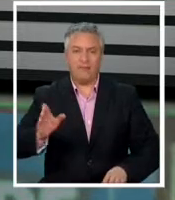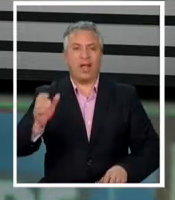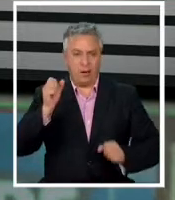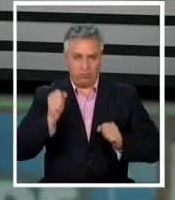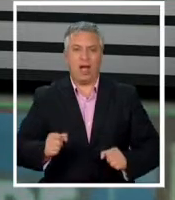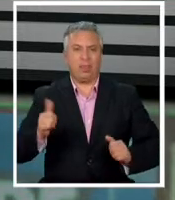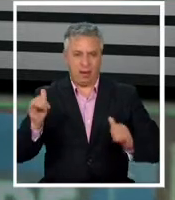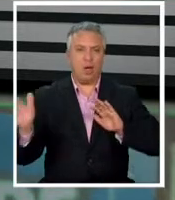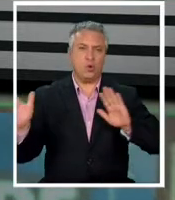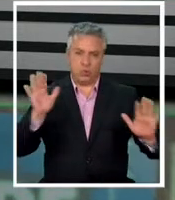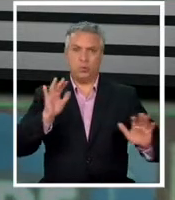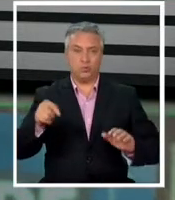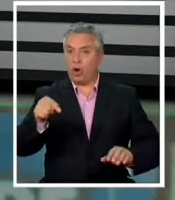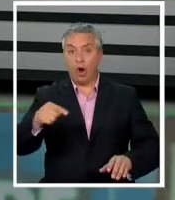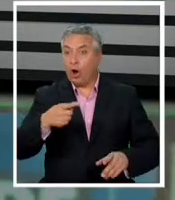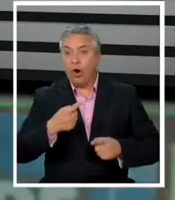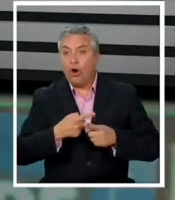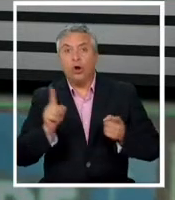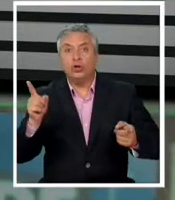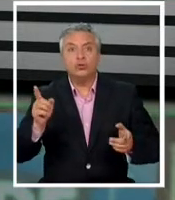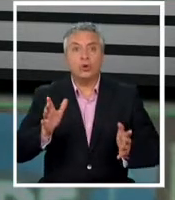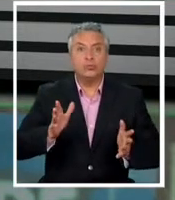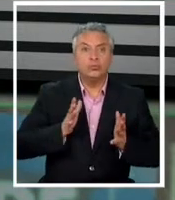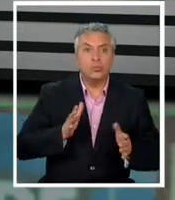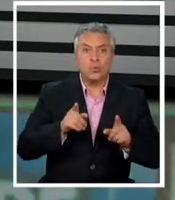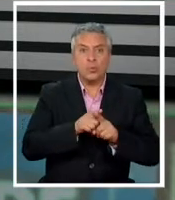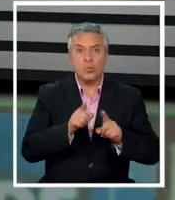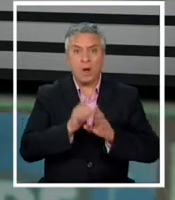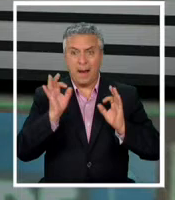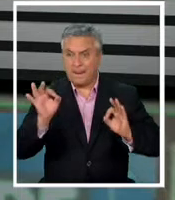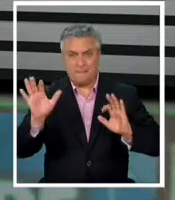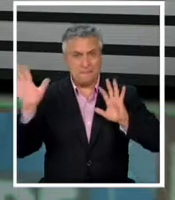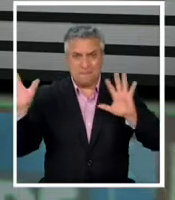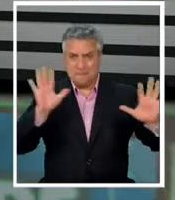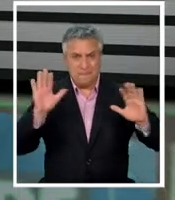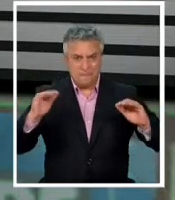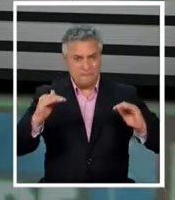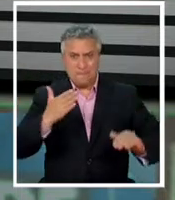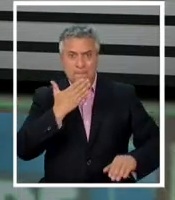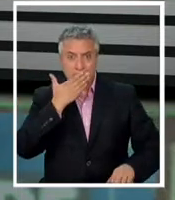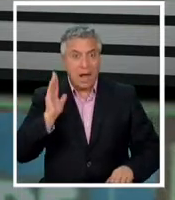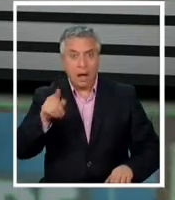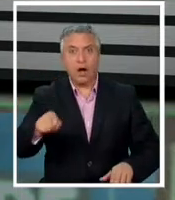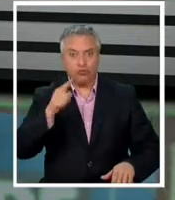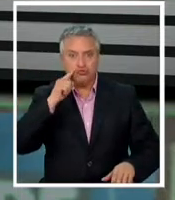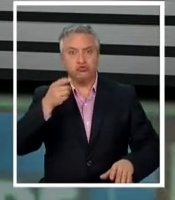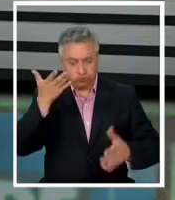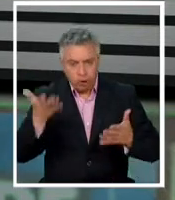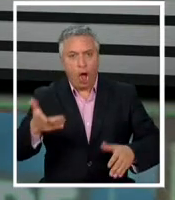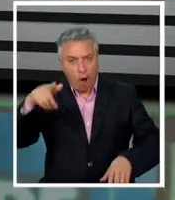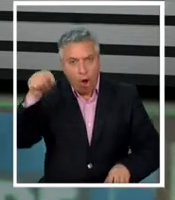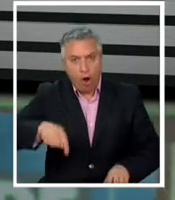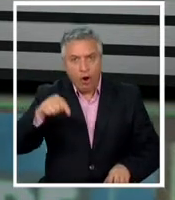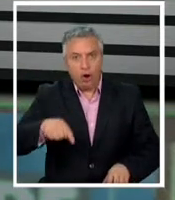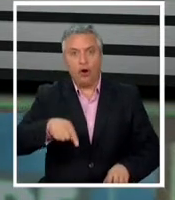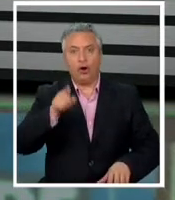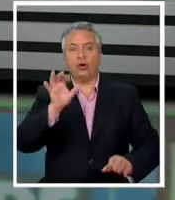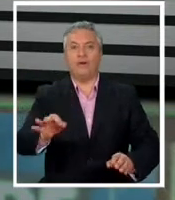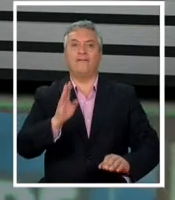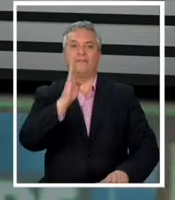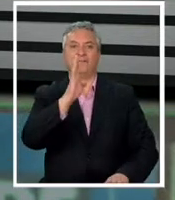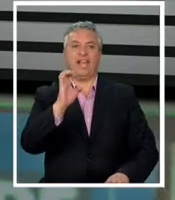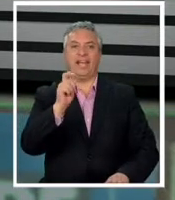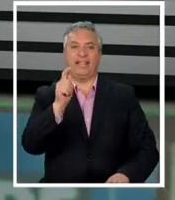cabida hoy no hay otro portero en Chile que tenga el mismo nivel que presenta Claudio Bravo hoy en el Real